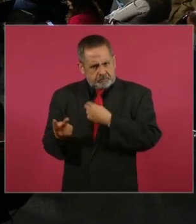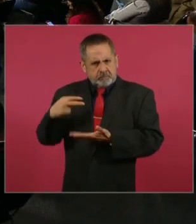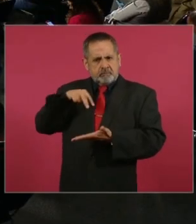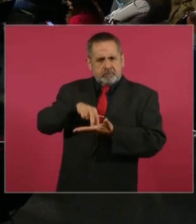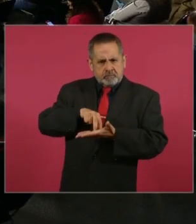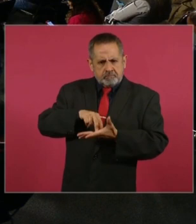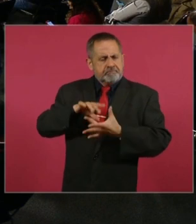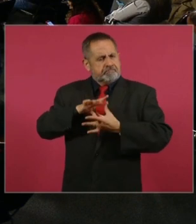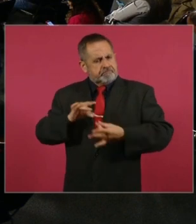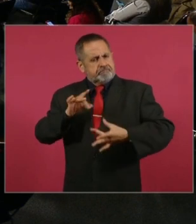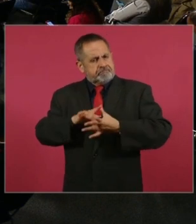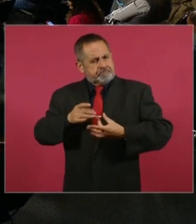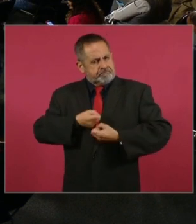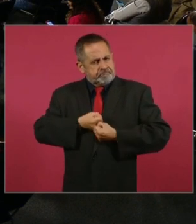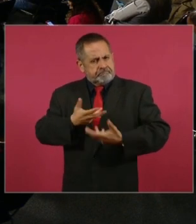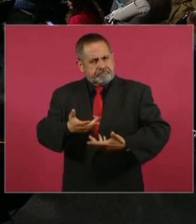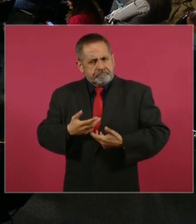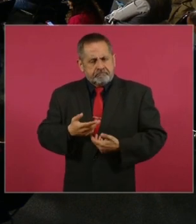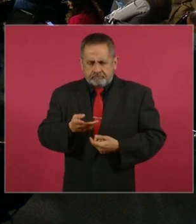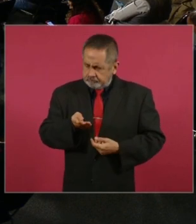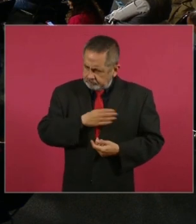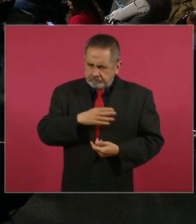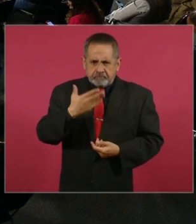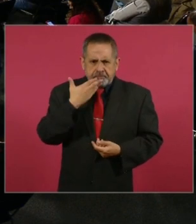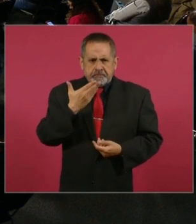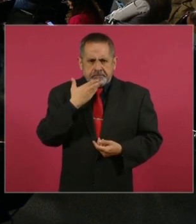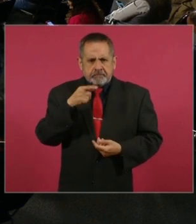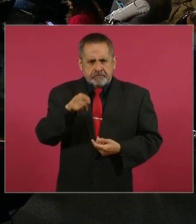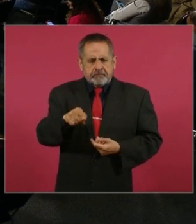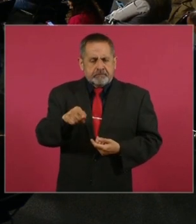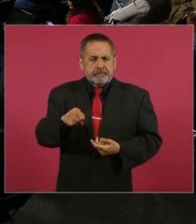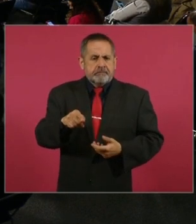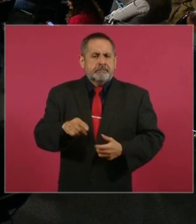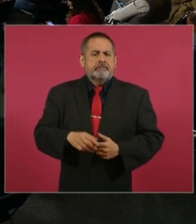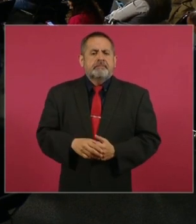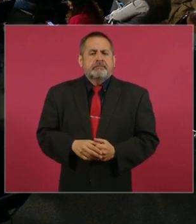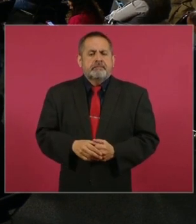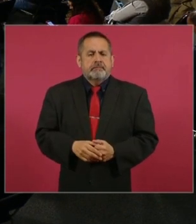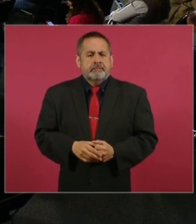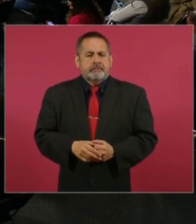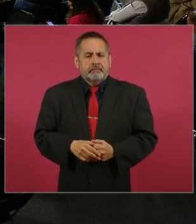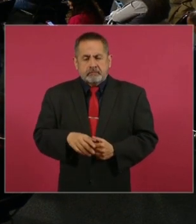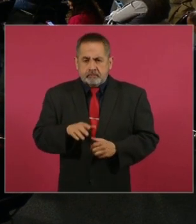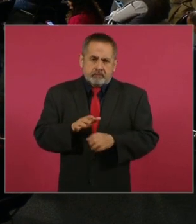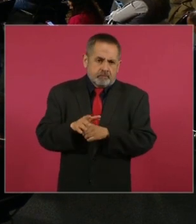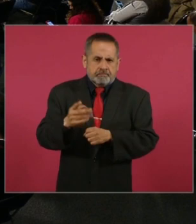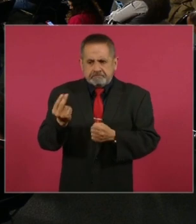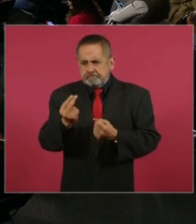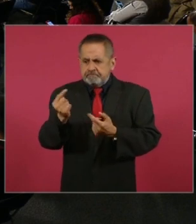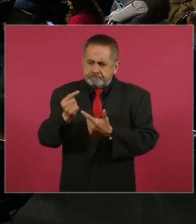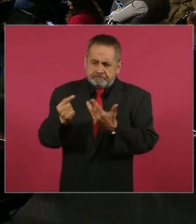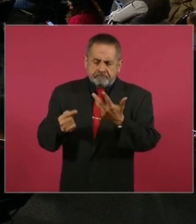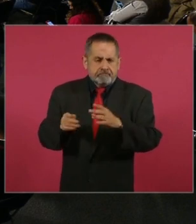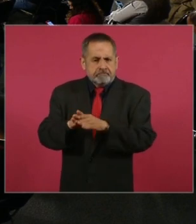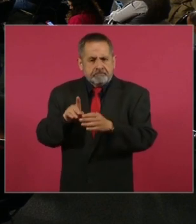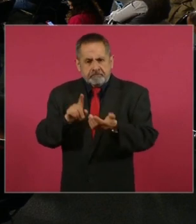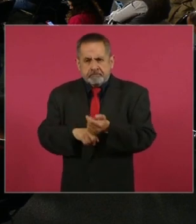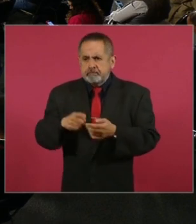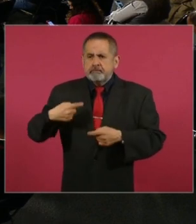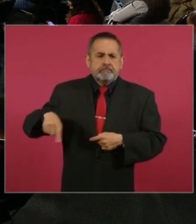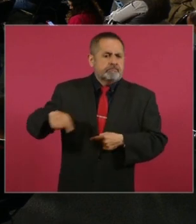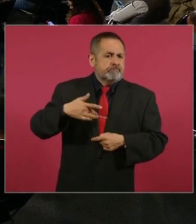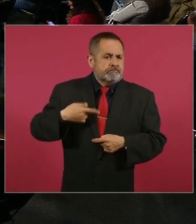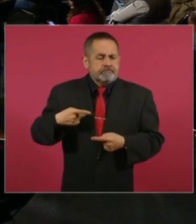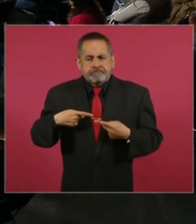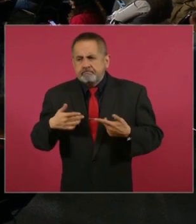estas cosas aquí, estas necesidades, estos sentimientos de la